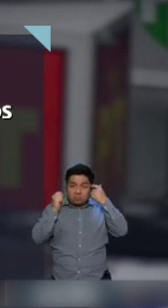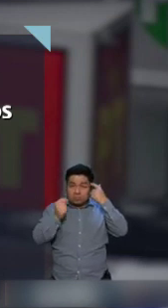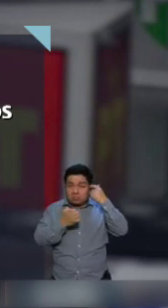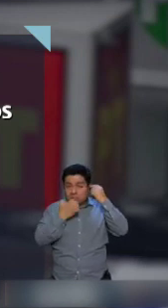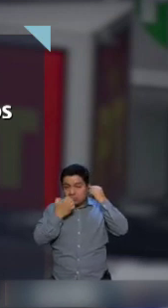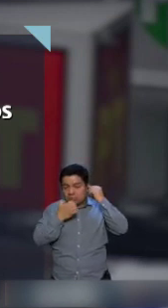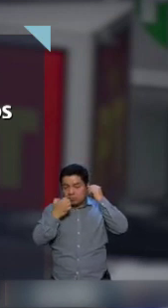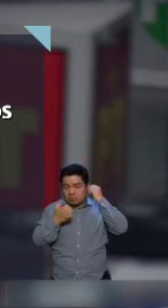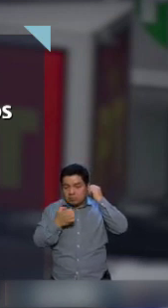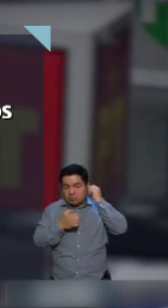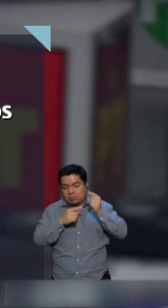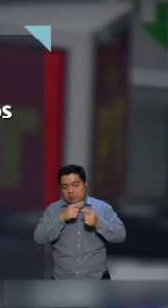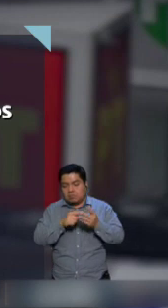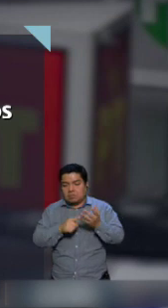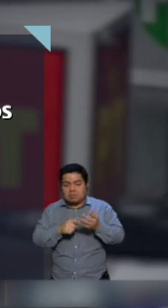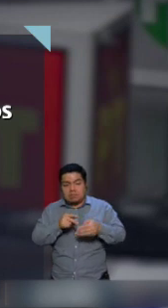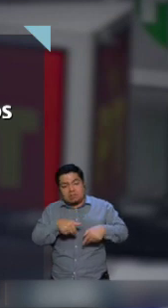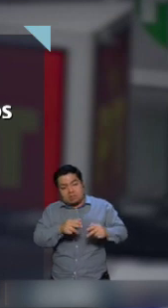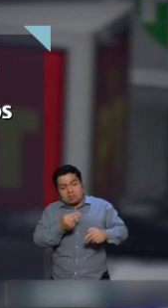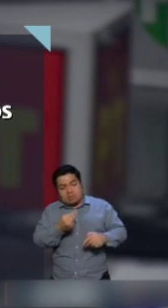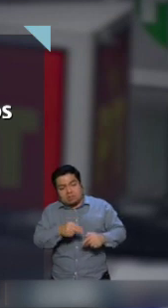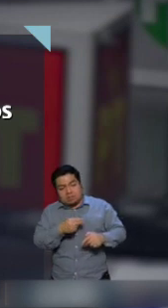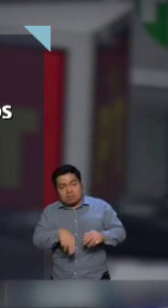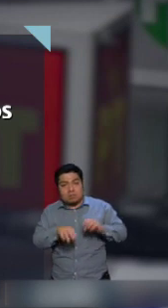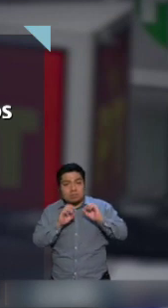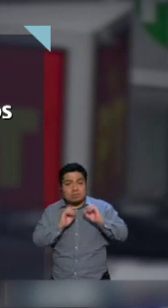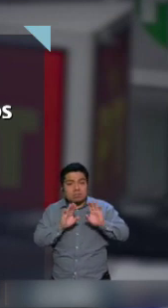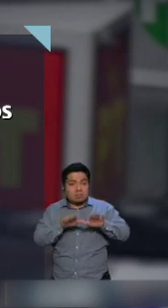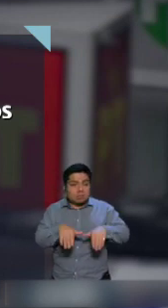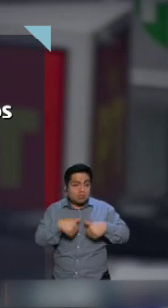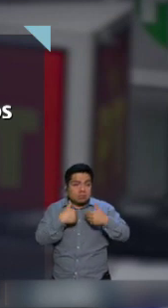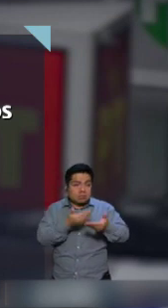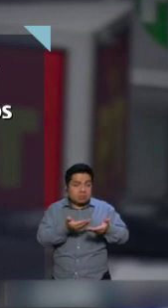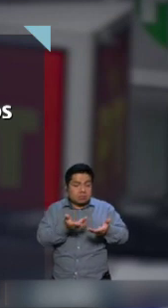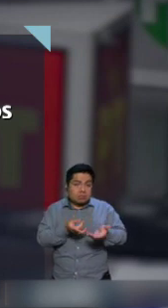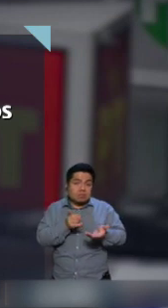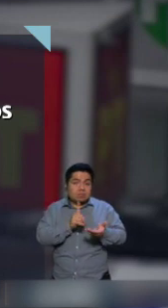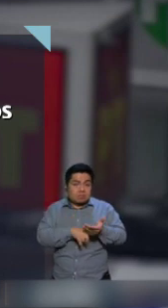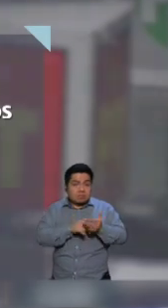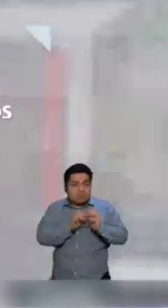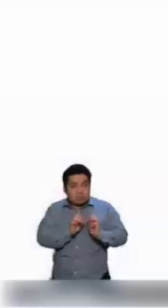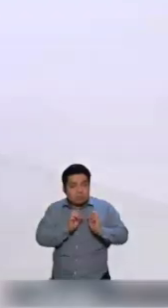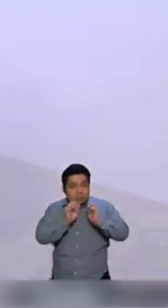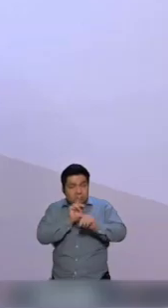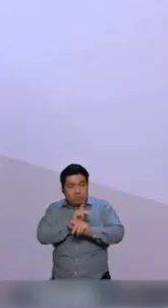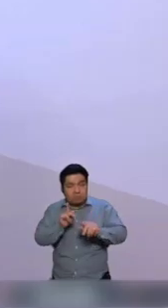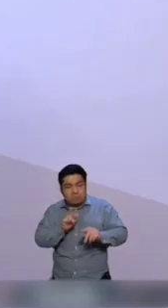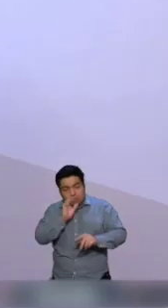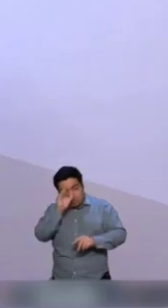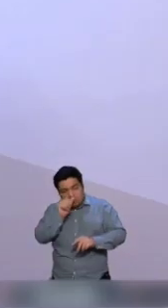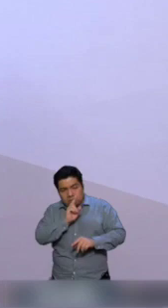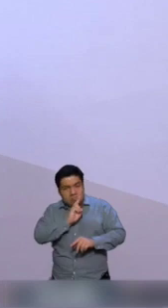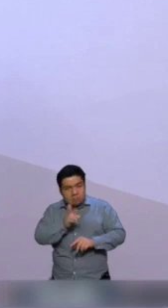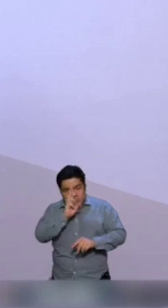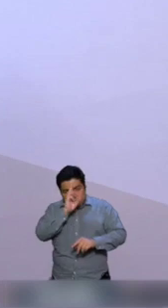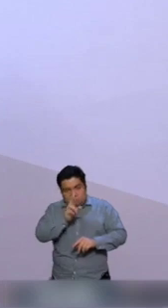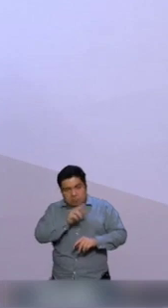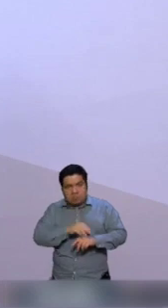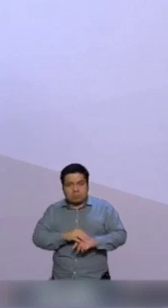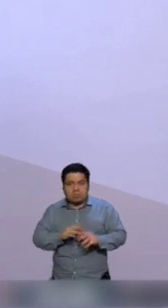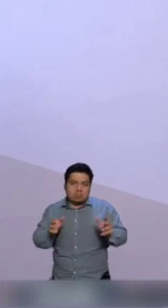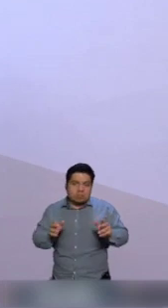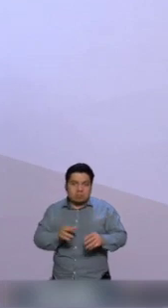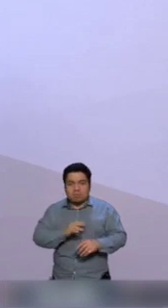educación cívica, nomenclatura de calles y avenidas o exteriores e interiores de edificios públicos. En cuanto a los candidatos,